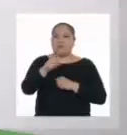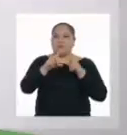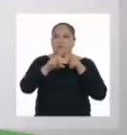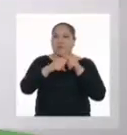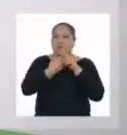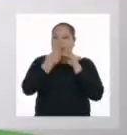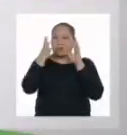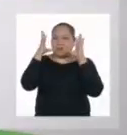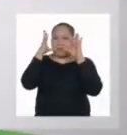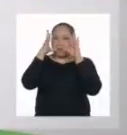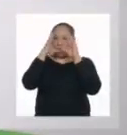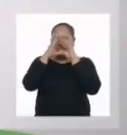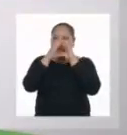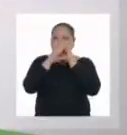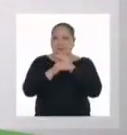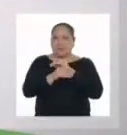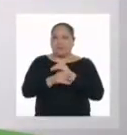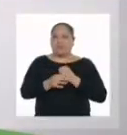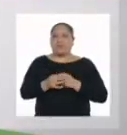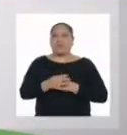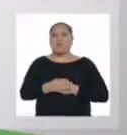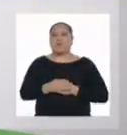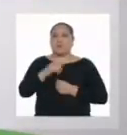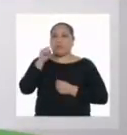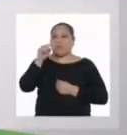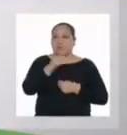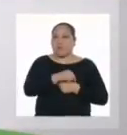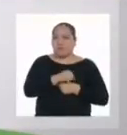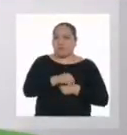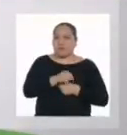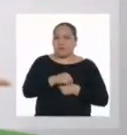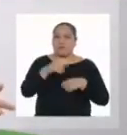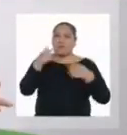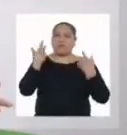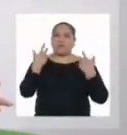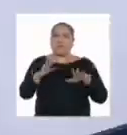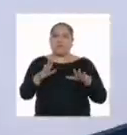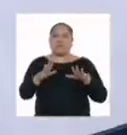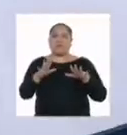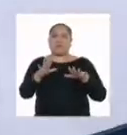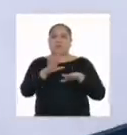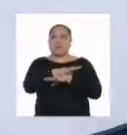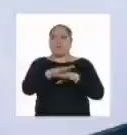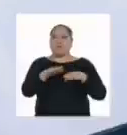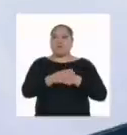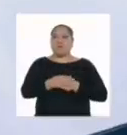que empiece a oscurecerse. Es en ese momento cuando debes parar.